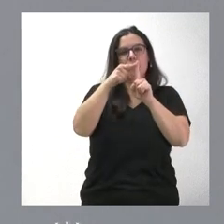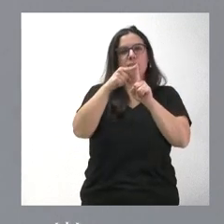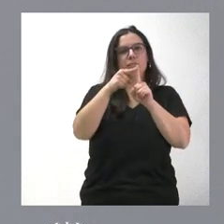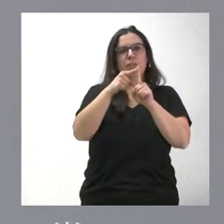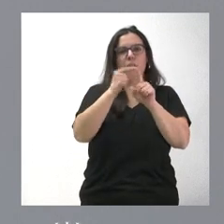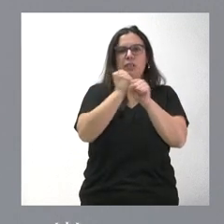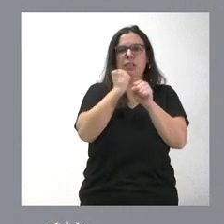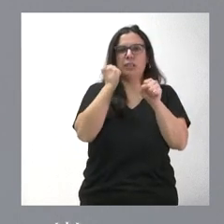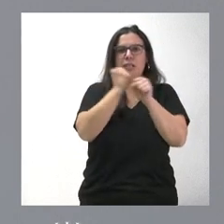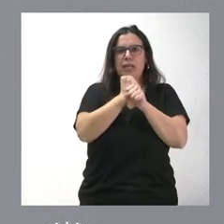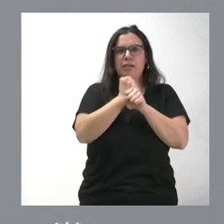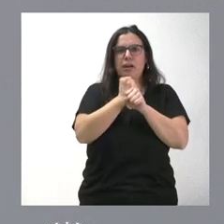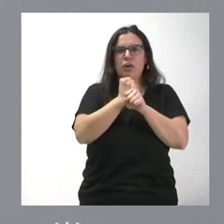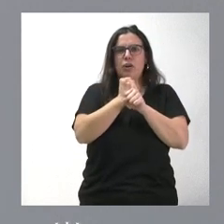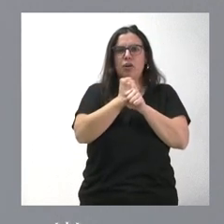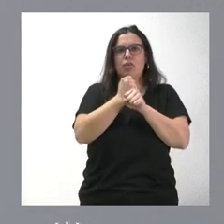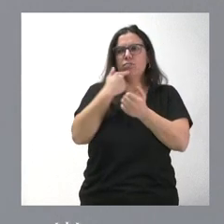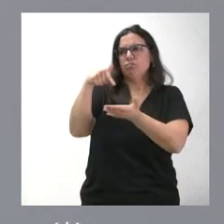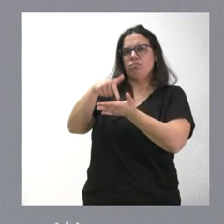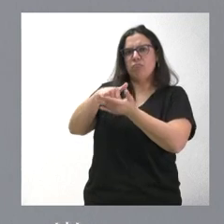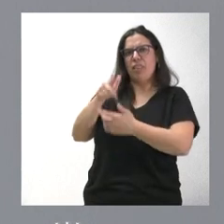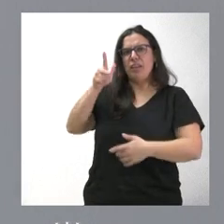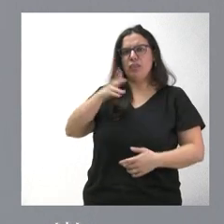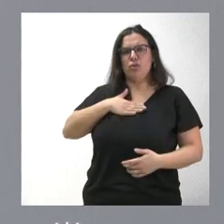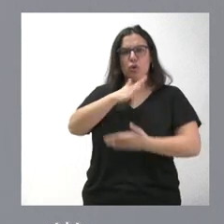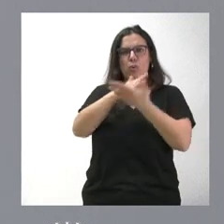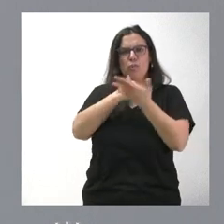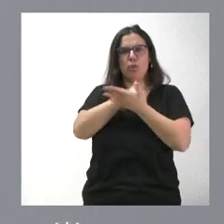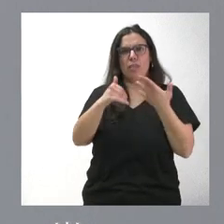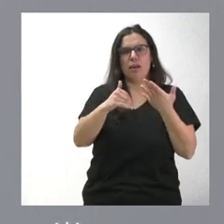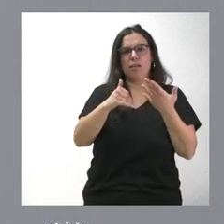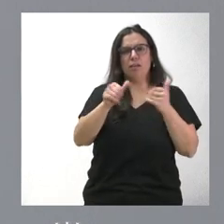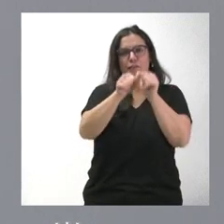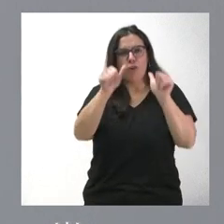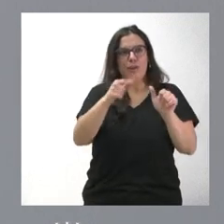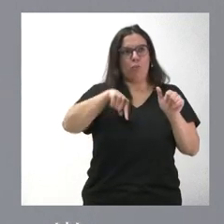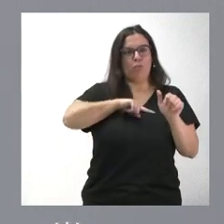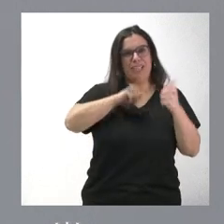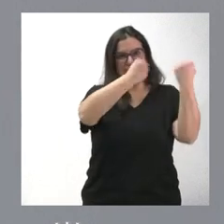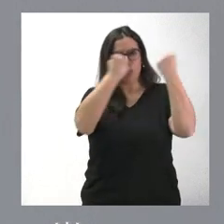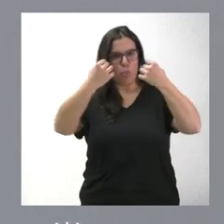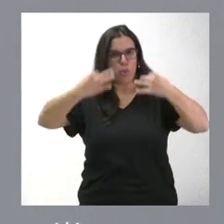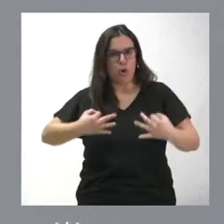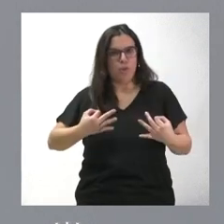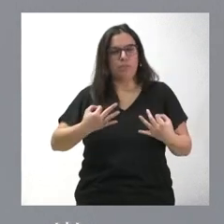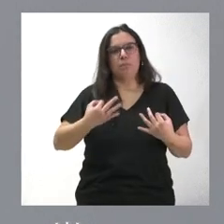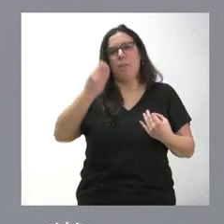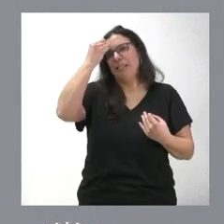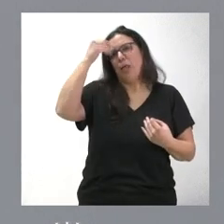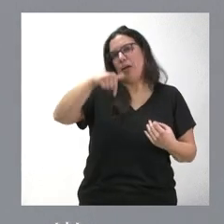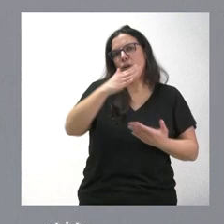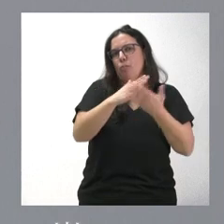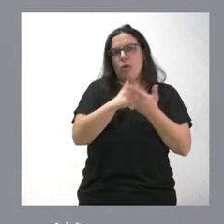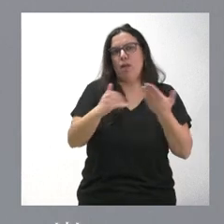labor de exigencia de los derechos de nuestra comunidad autónoma a través de la institución que somos y, por tanto, no está previsto en nuestra comunidad